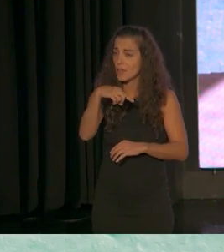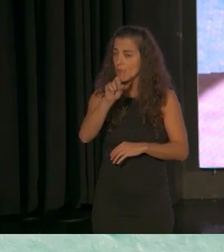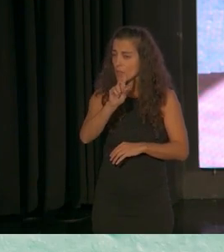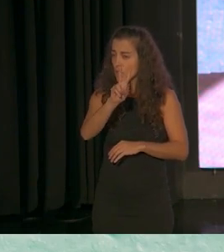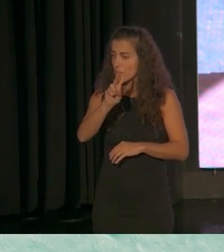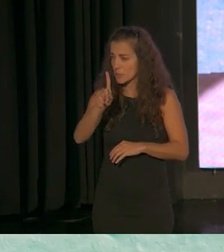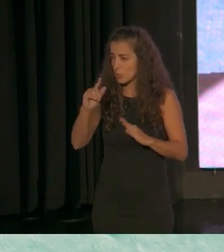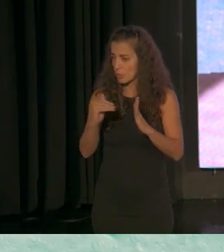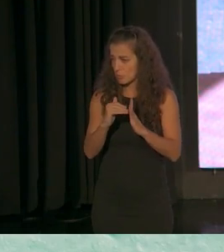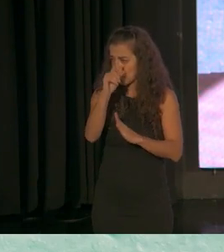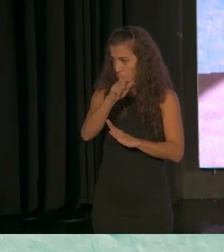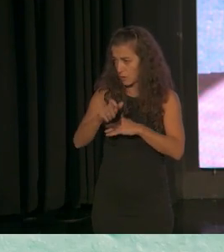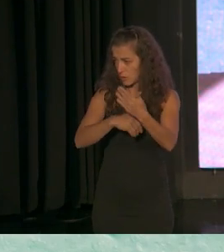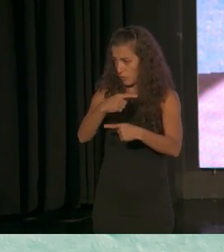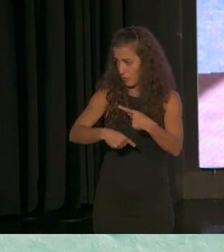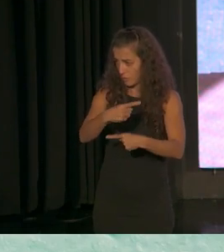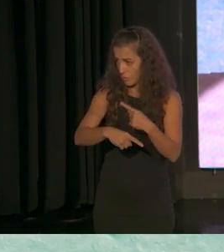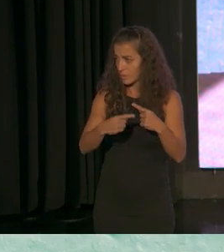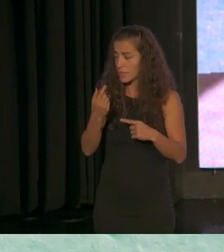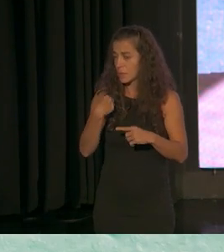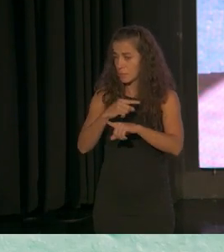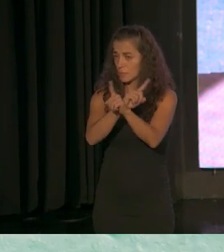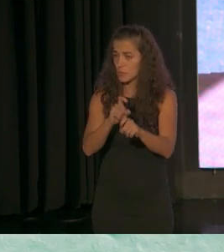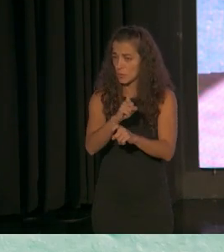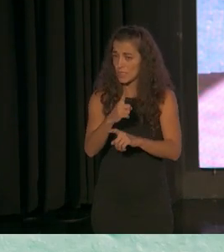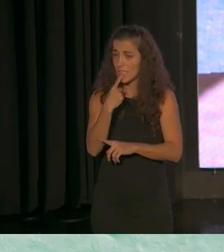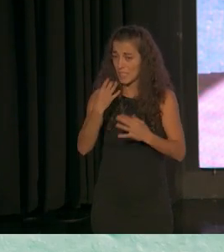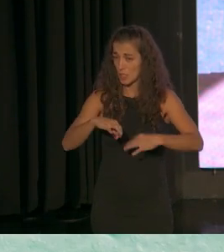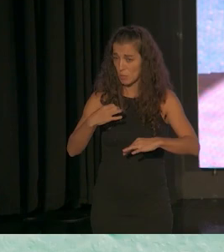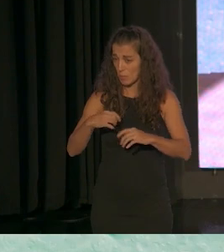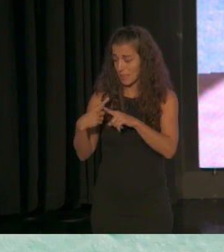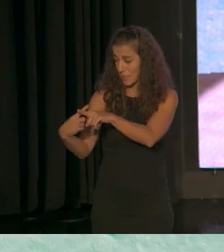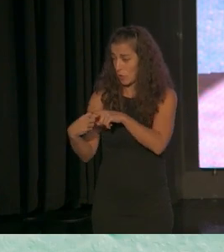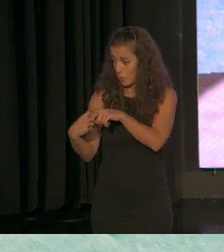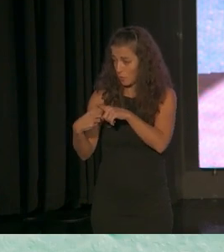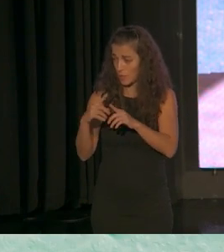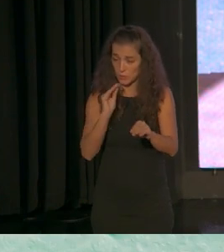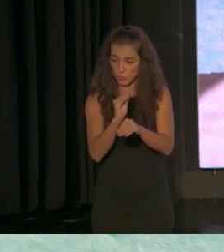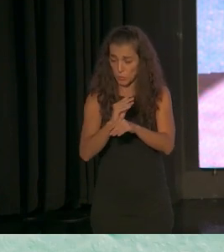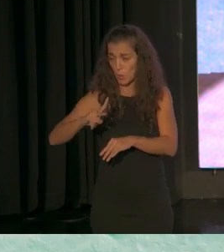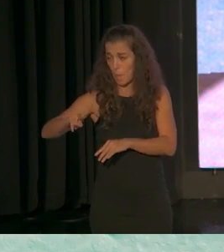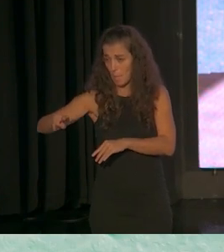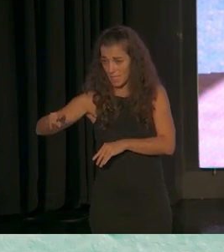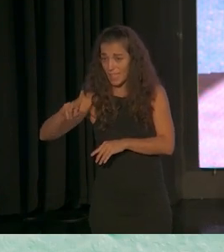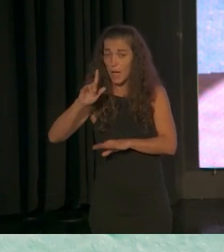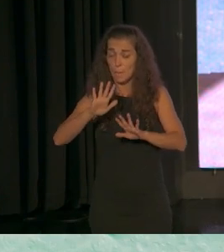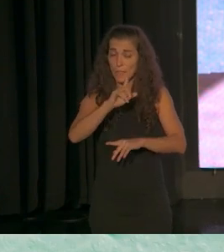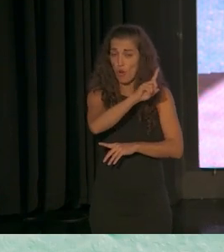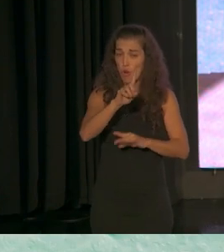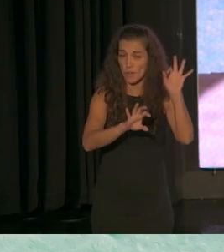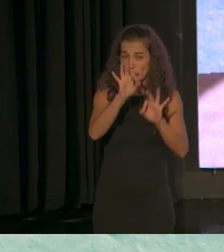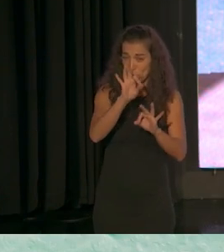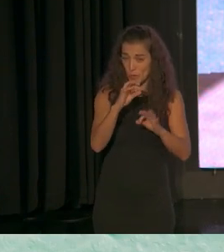encuesta dice que un 70% solo comparte el cuidado con una persona generalmente su pareja y que el 12% lo hace sola es decir que